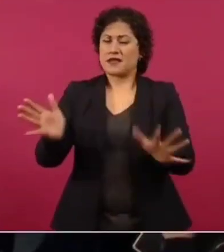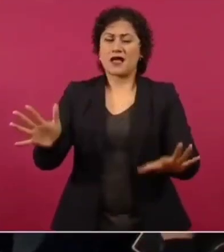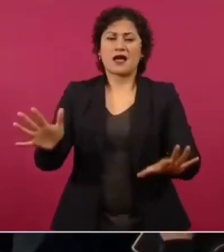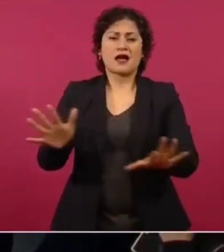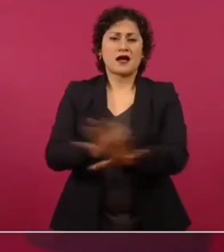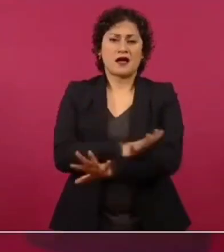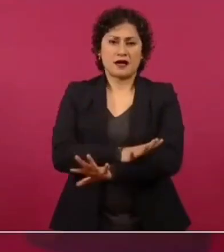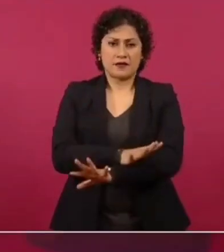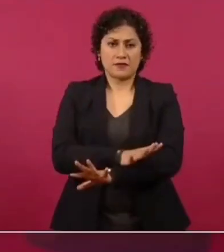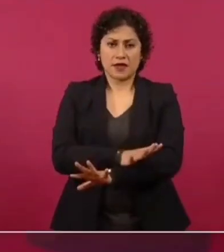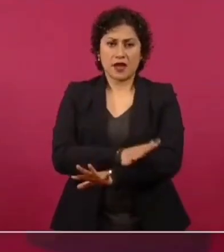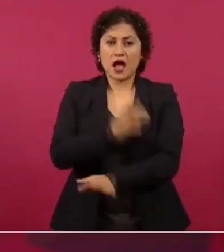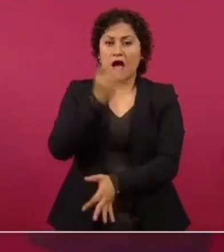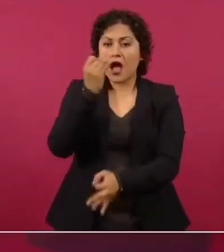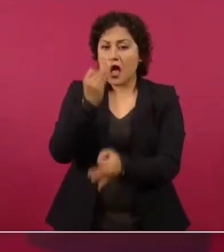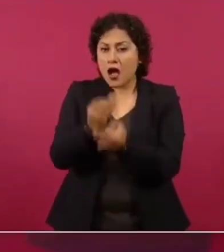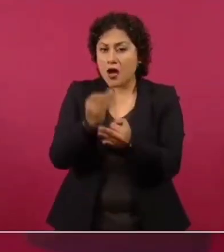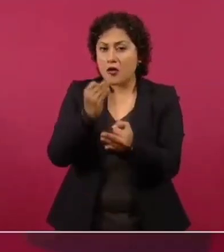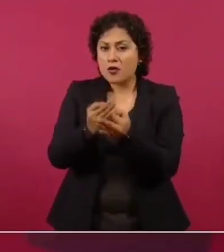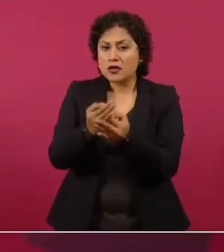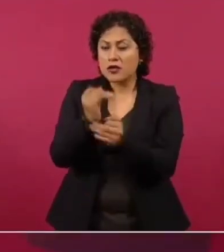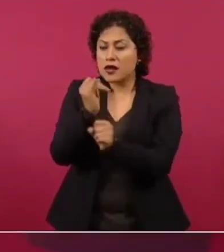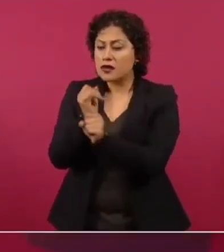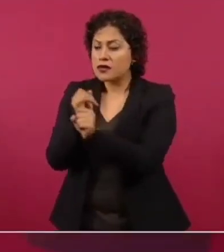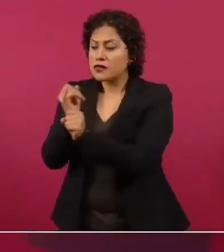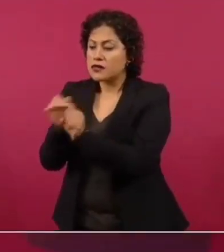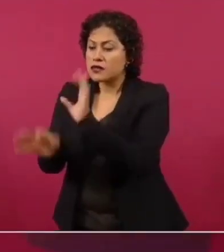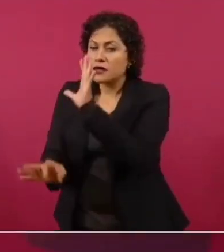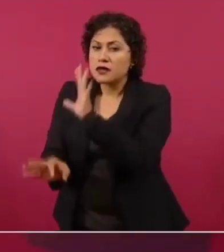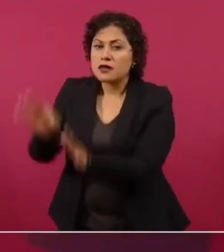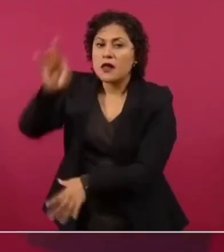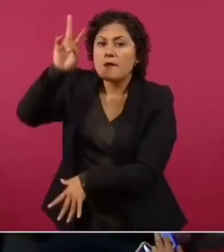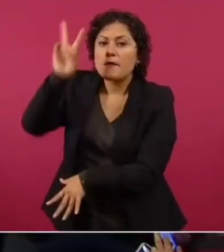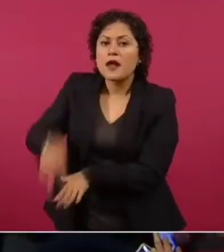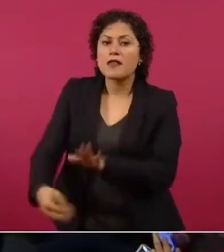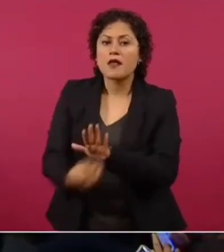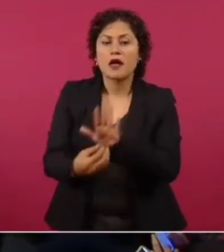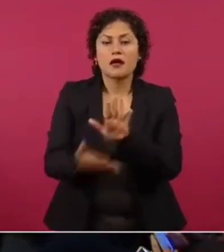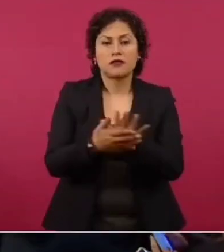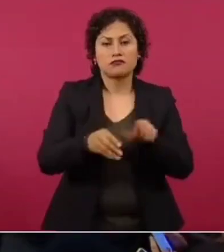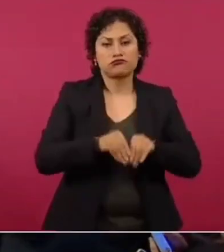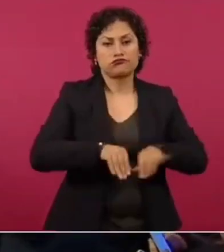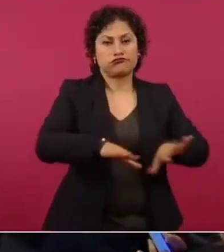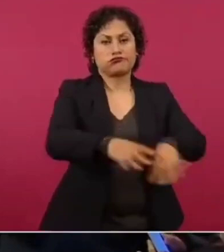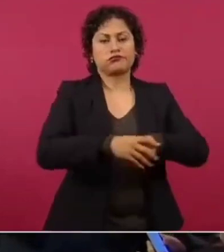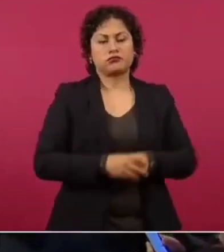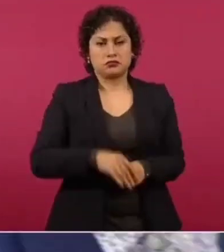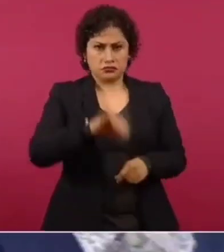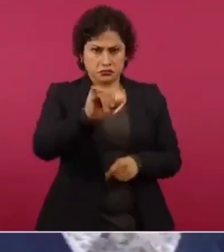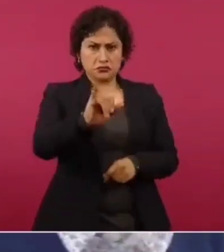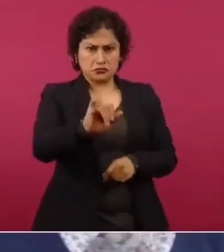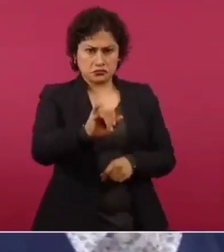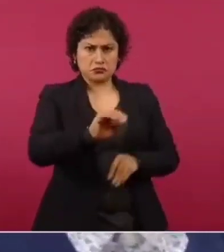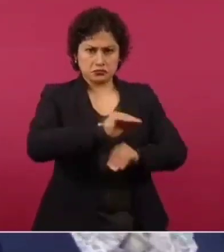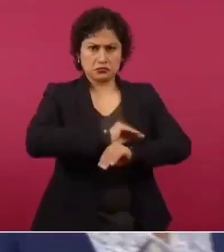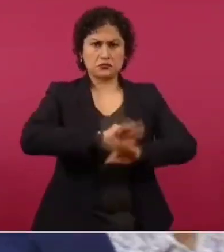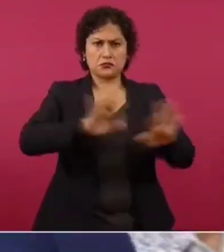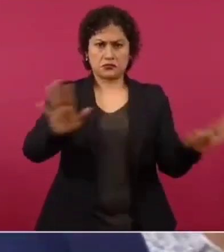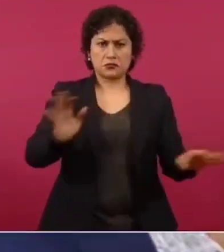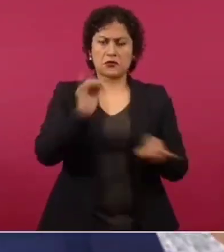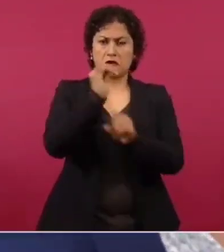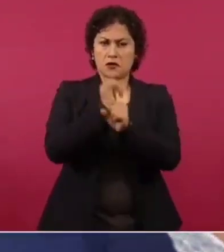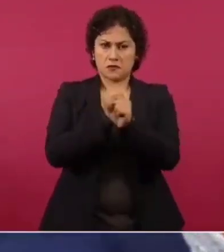sólo la verdad nos hace libres. Sí, justo, que se investigue los casos de